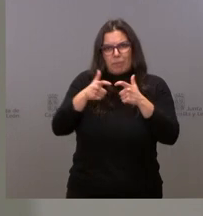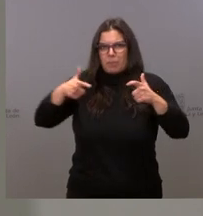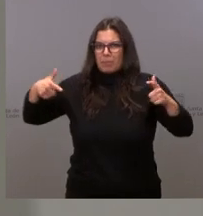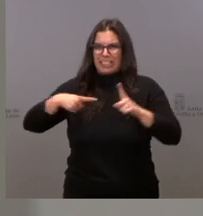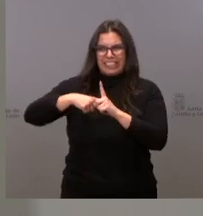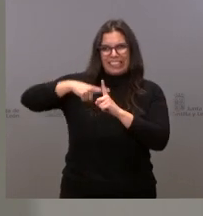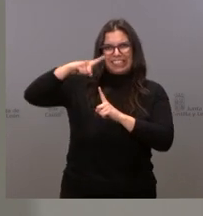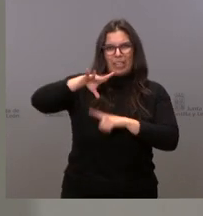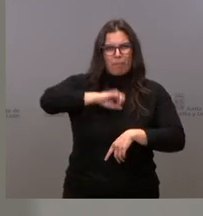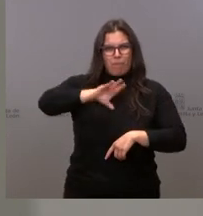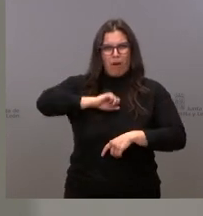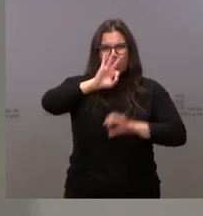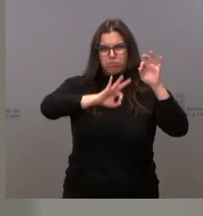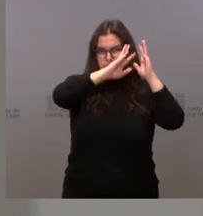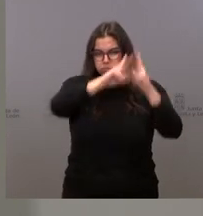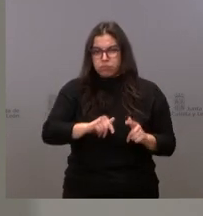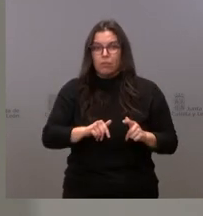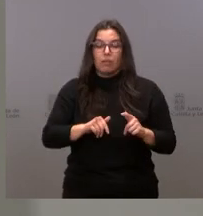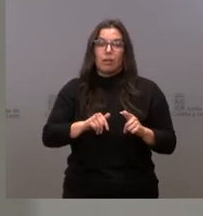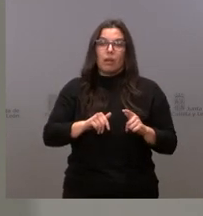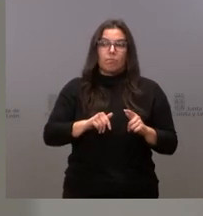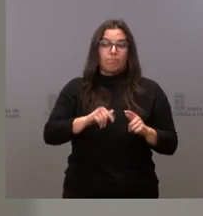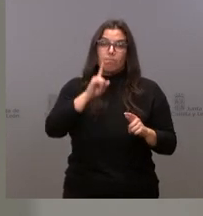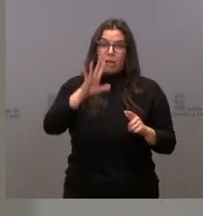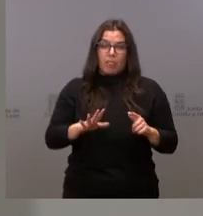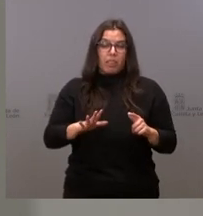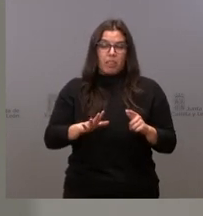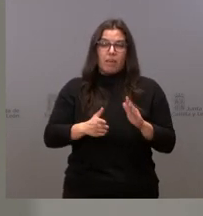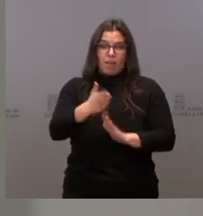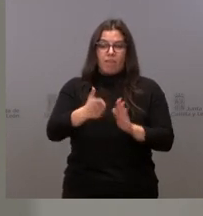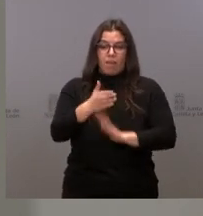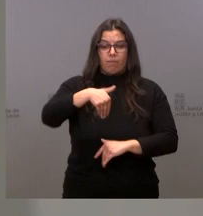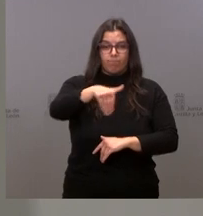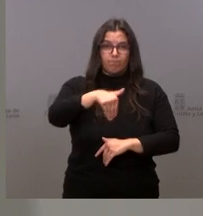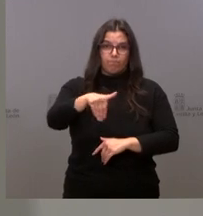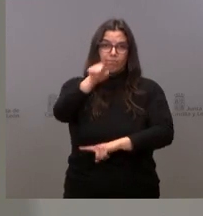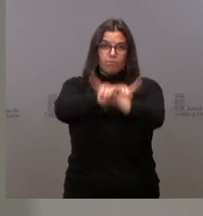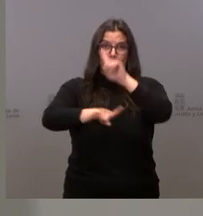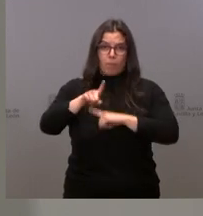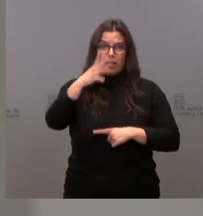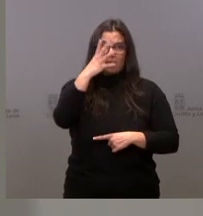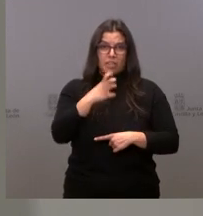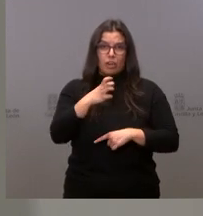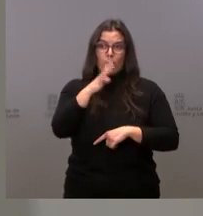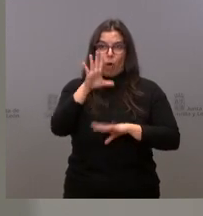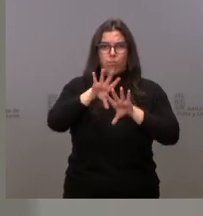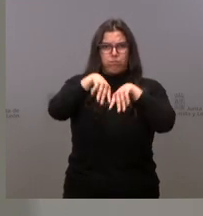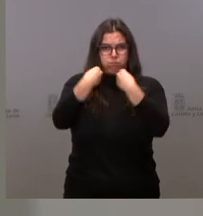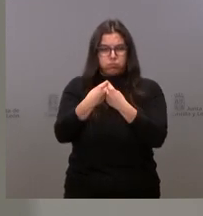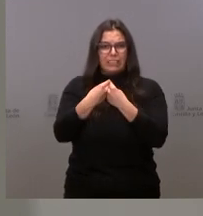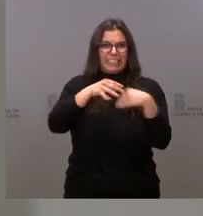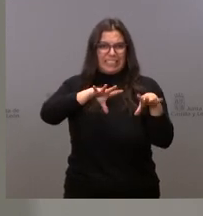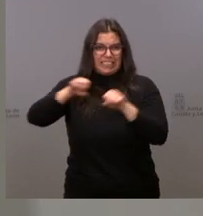unos números de incidencia que hacen muy previsible que tengamos serios problemas de saturación asistencial